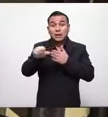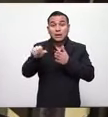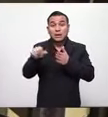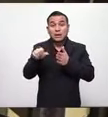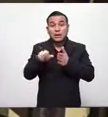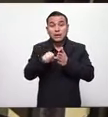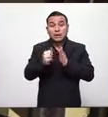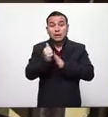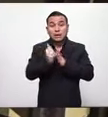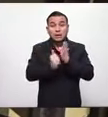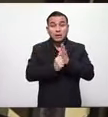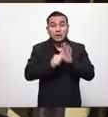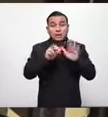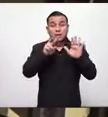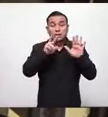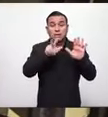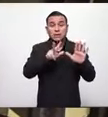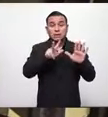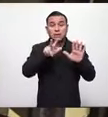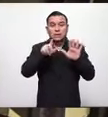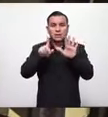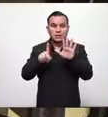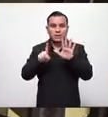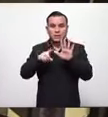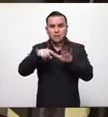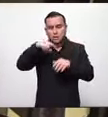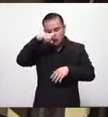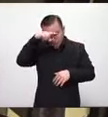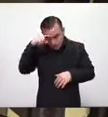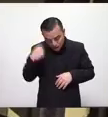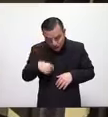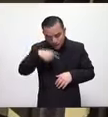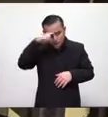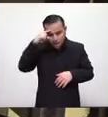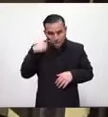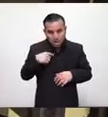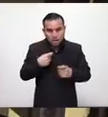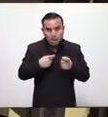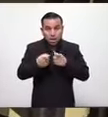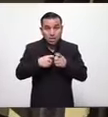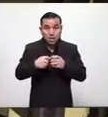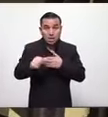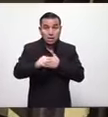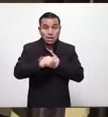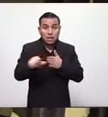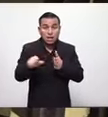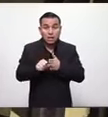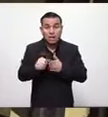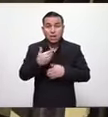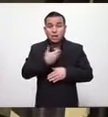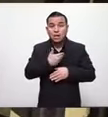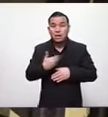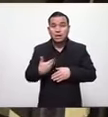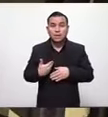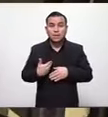les pido trabajen coordinadamente asamblea legislativa